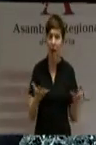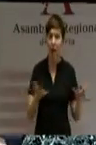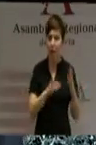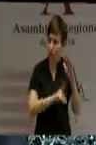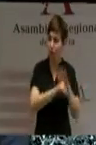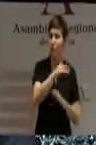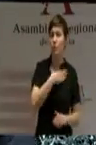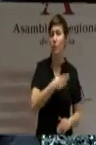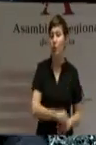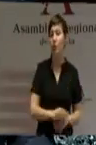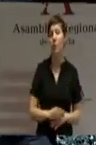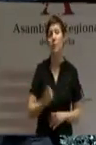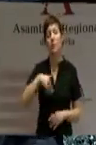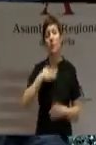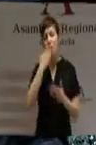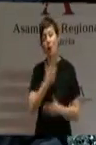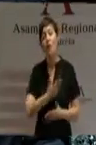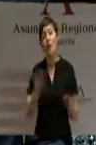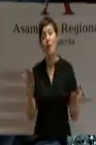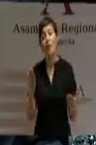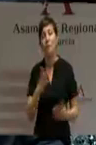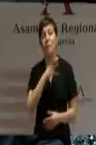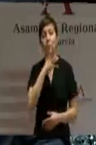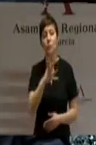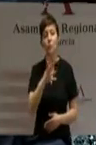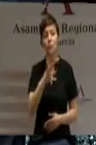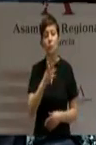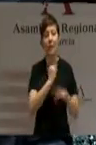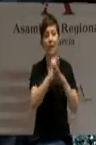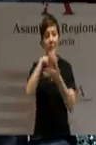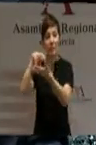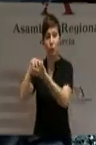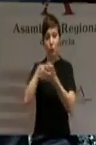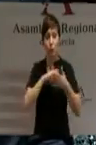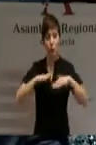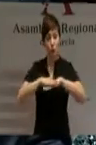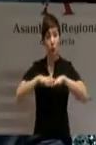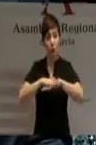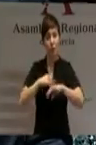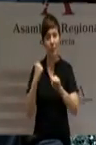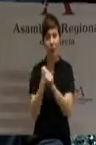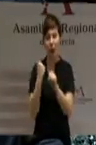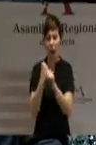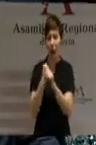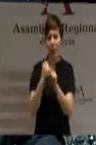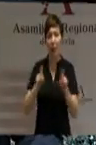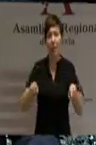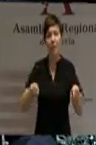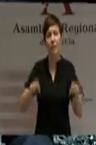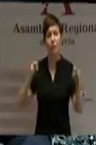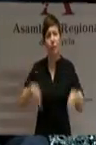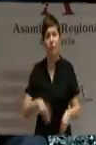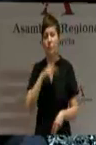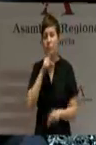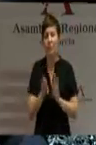Tenemos confianza porque vemos en nuestras instituciones personas que trabajan sin descanso para ayudar a salir de la crisis.